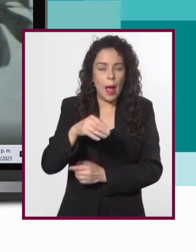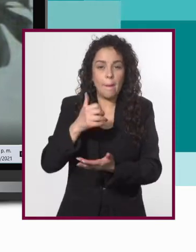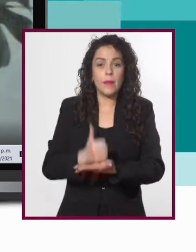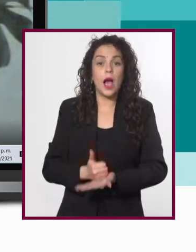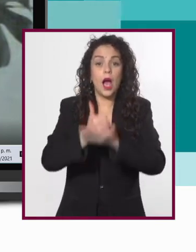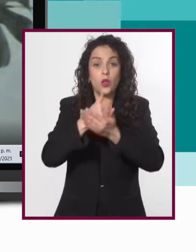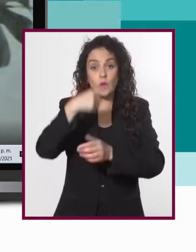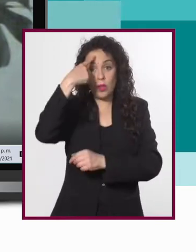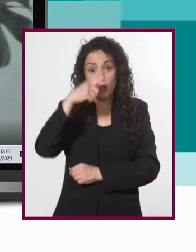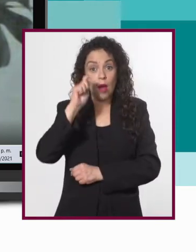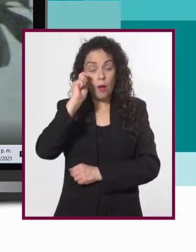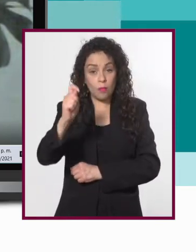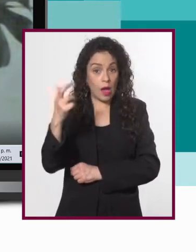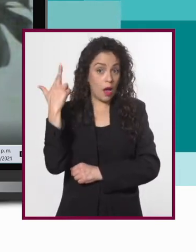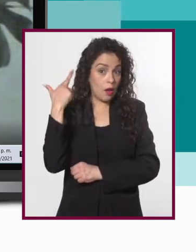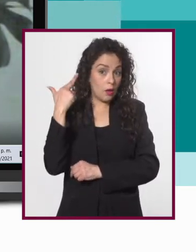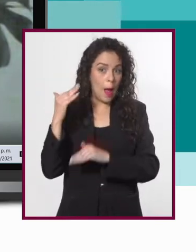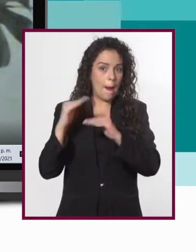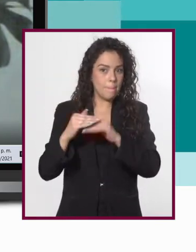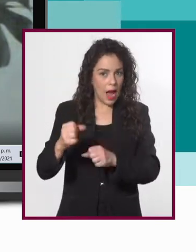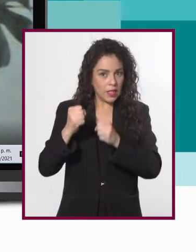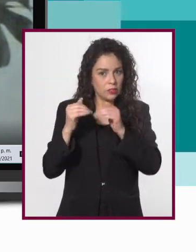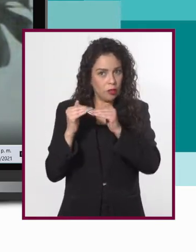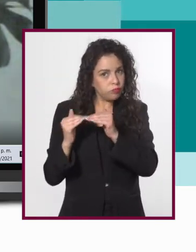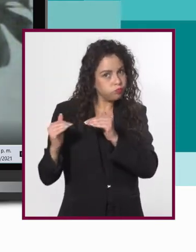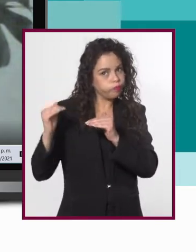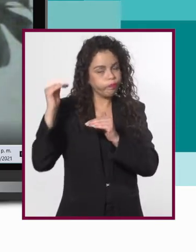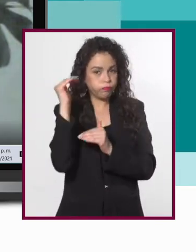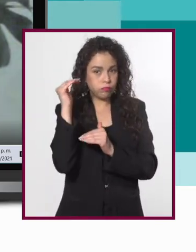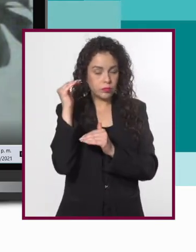les ayuda a aumentar esos sonidos.